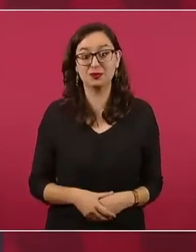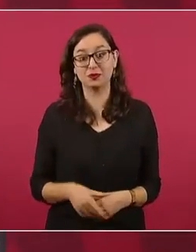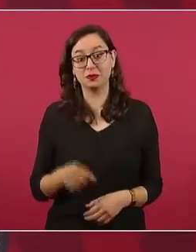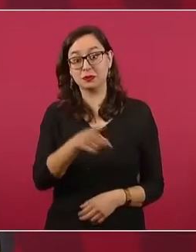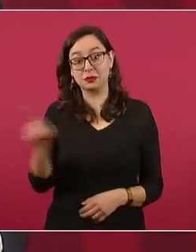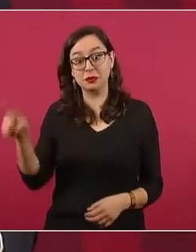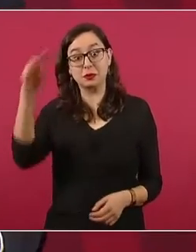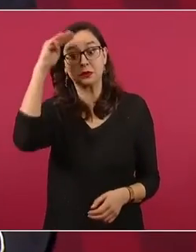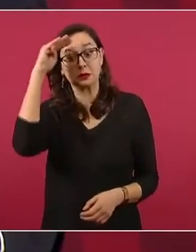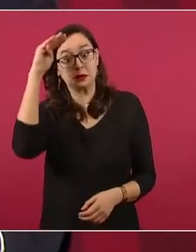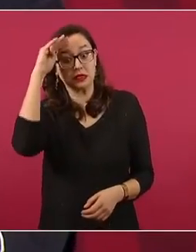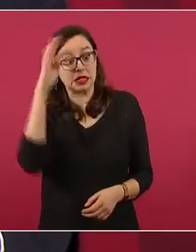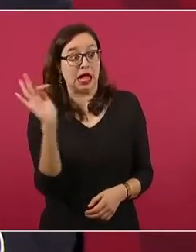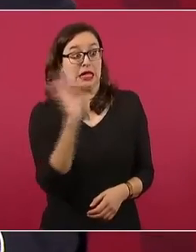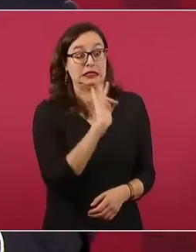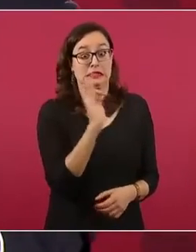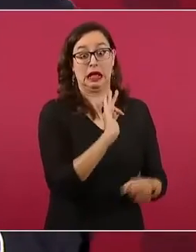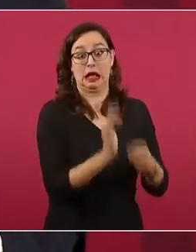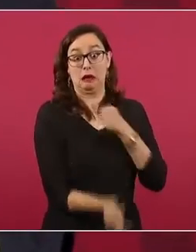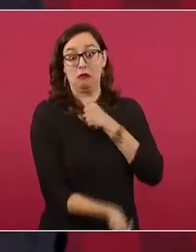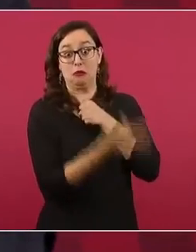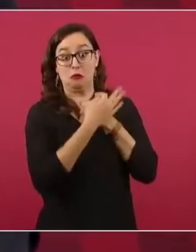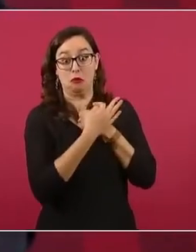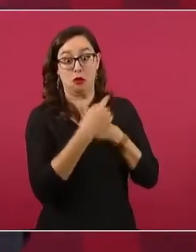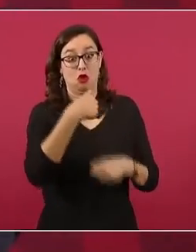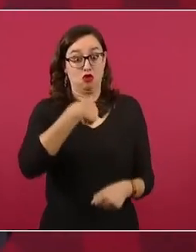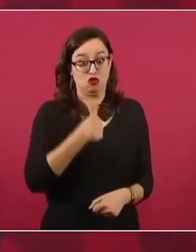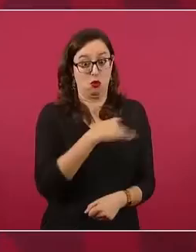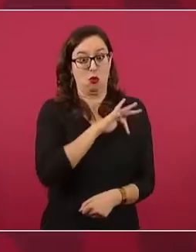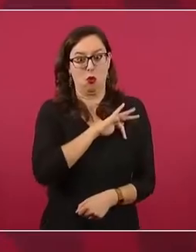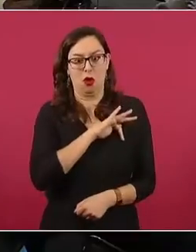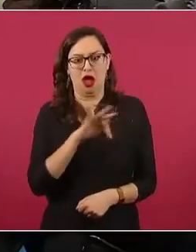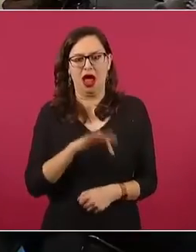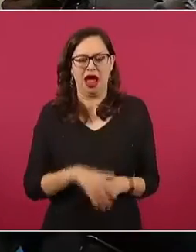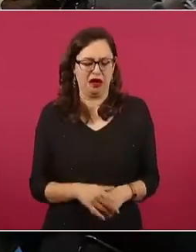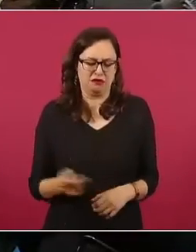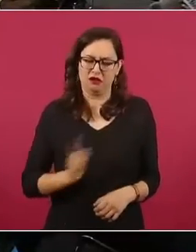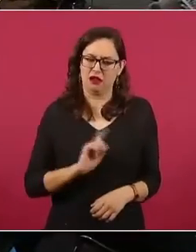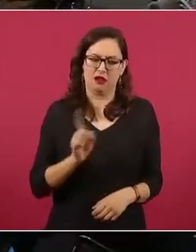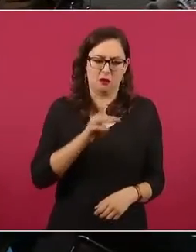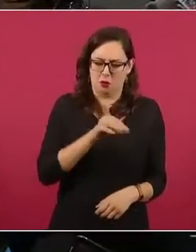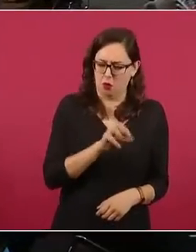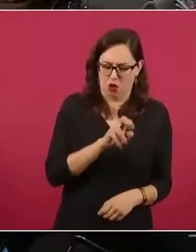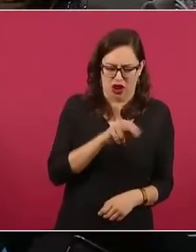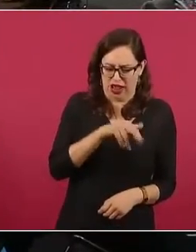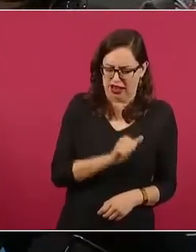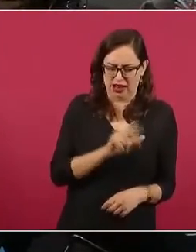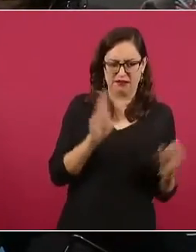pues eso puede ser que allá en el partido de Claudio X. González,